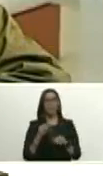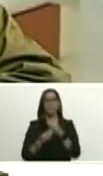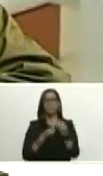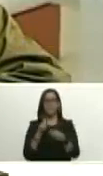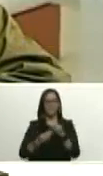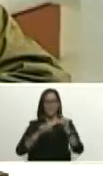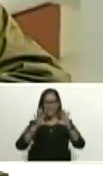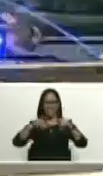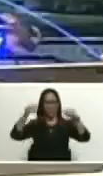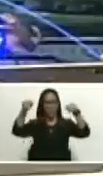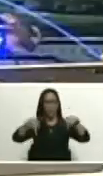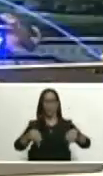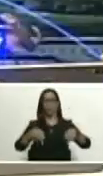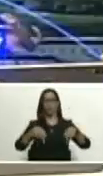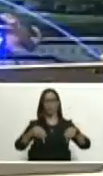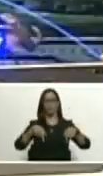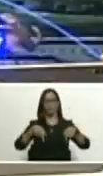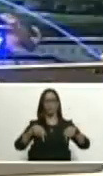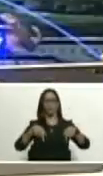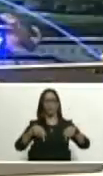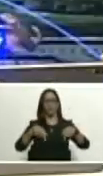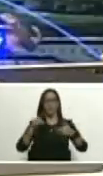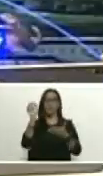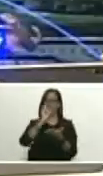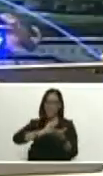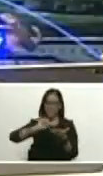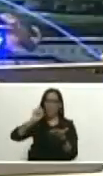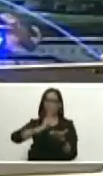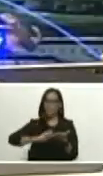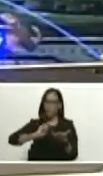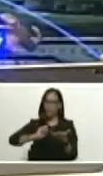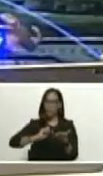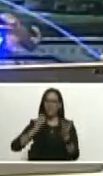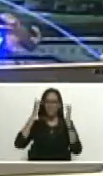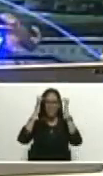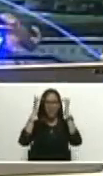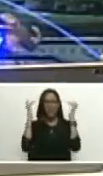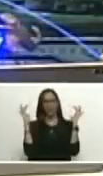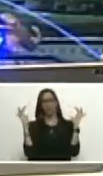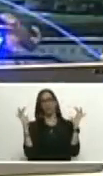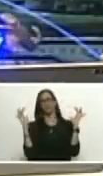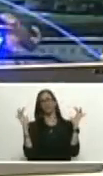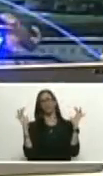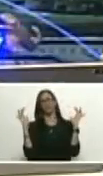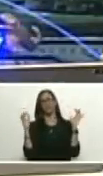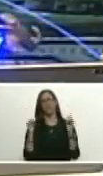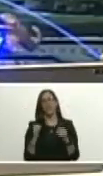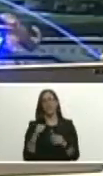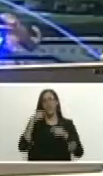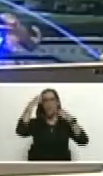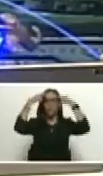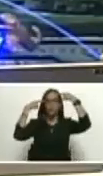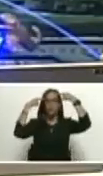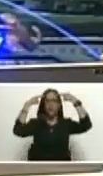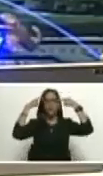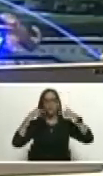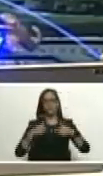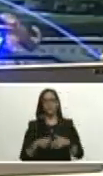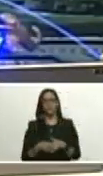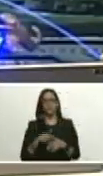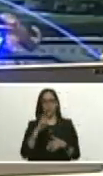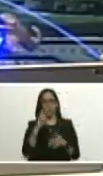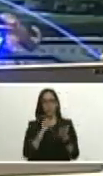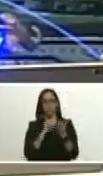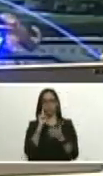de puño y letra de este genio Hugo Chávez 2